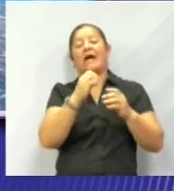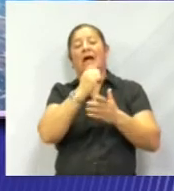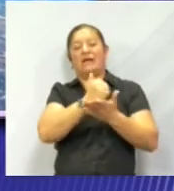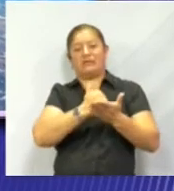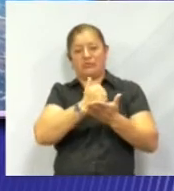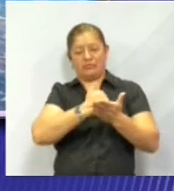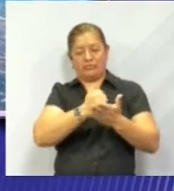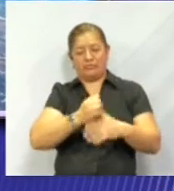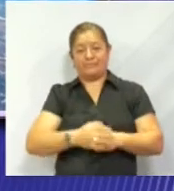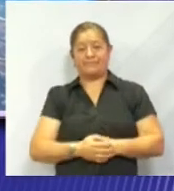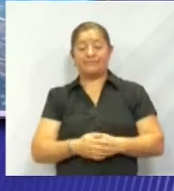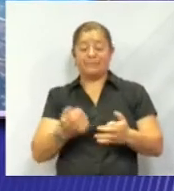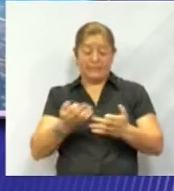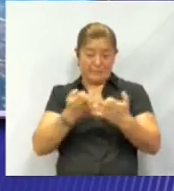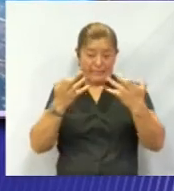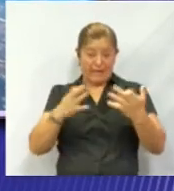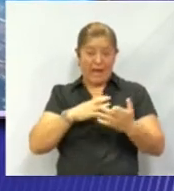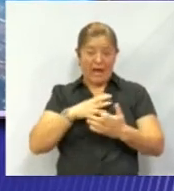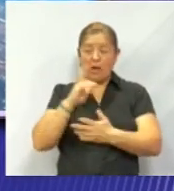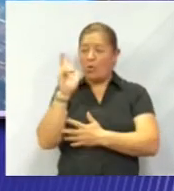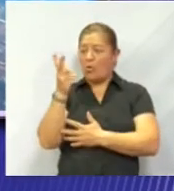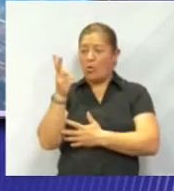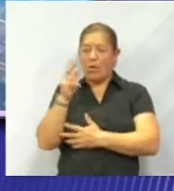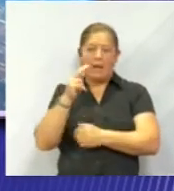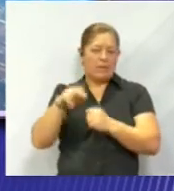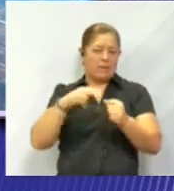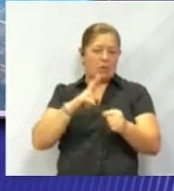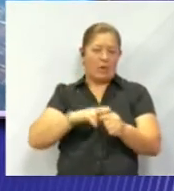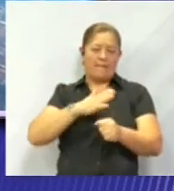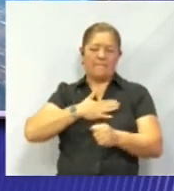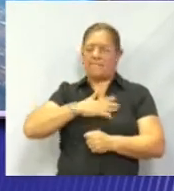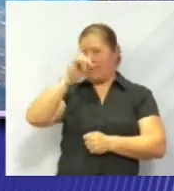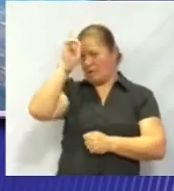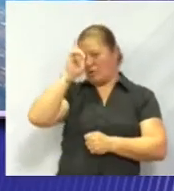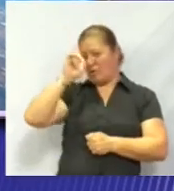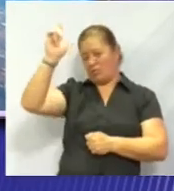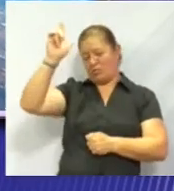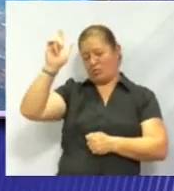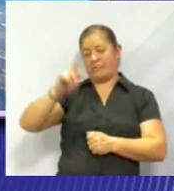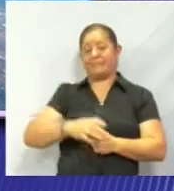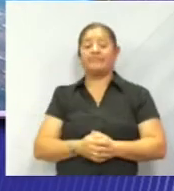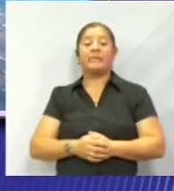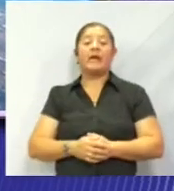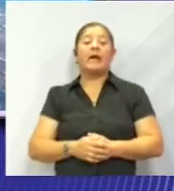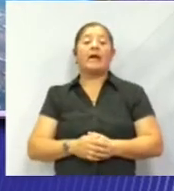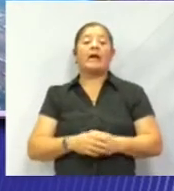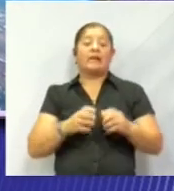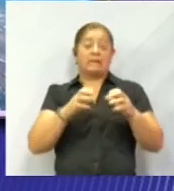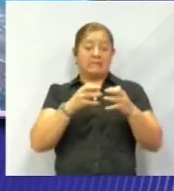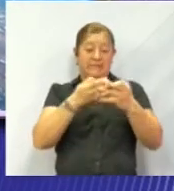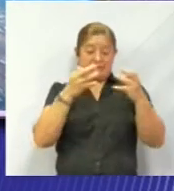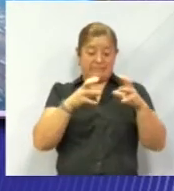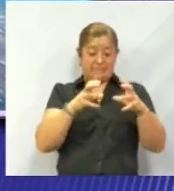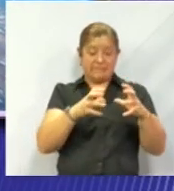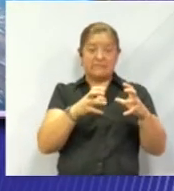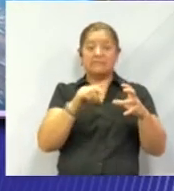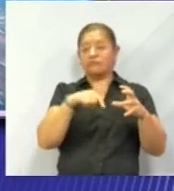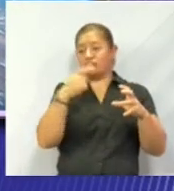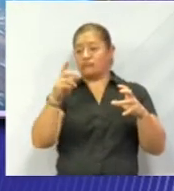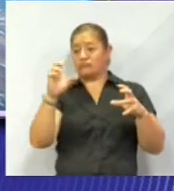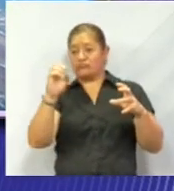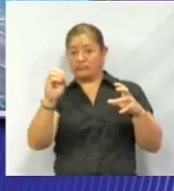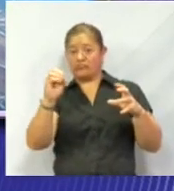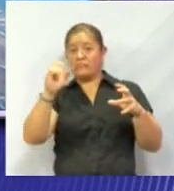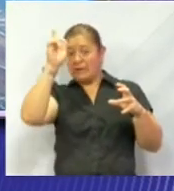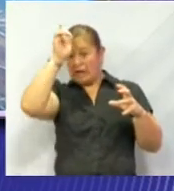la Tierra cuenta con un satélite natural que es nuestra Luna. Y aparte de la Tierra, la Luna es el único lugar